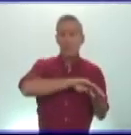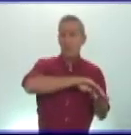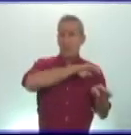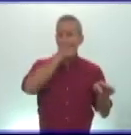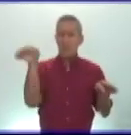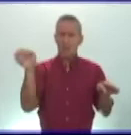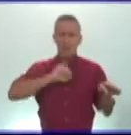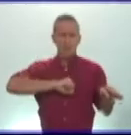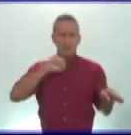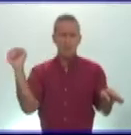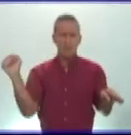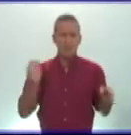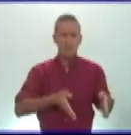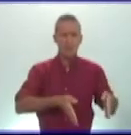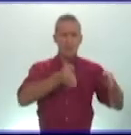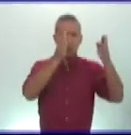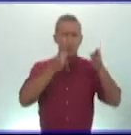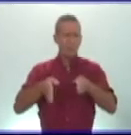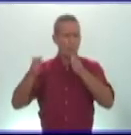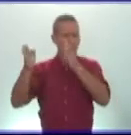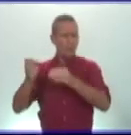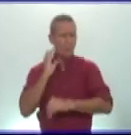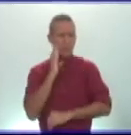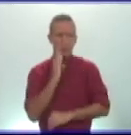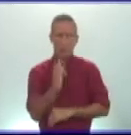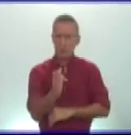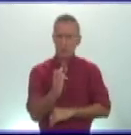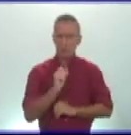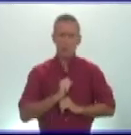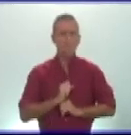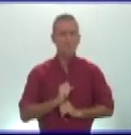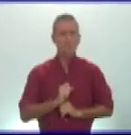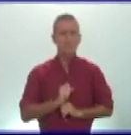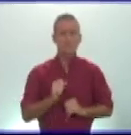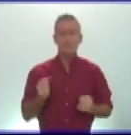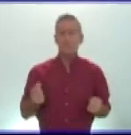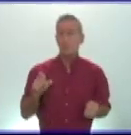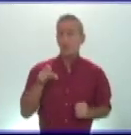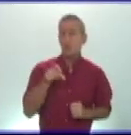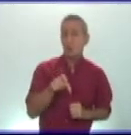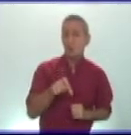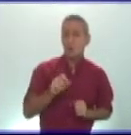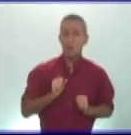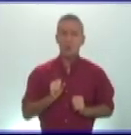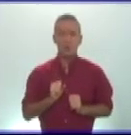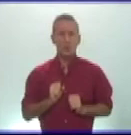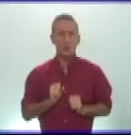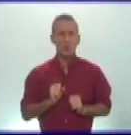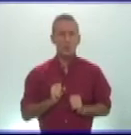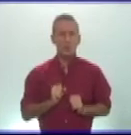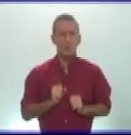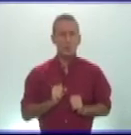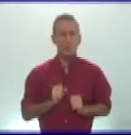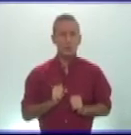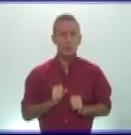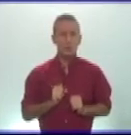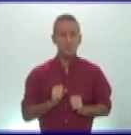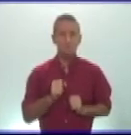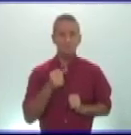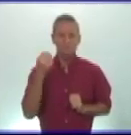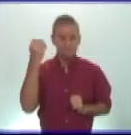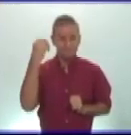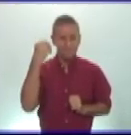columnas conmemorativas y el último dato a destacar respecto a la arquitectura no debemos dejar de hacer mención